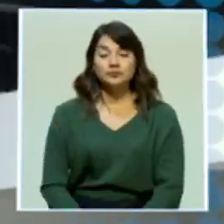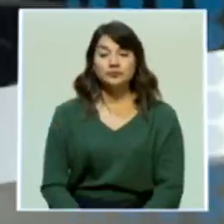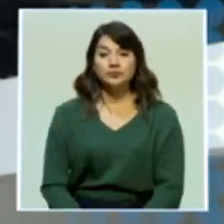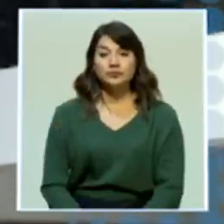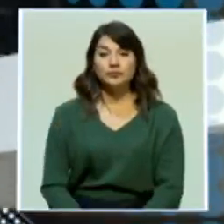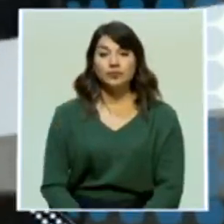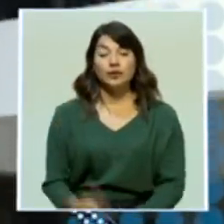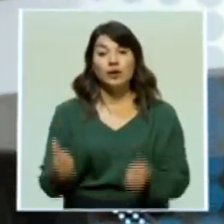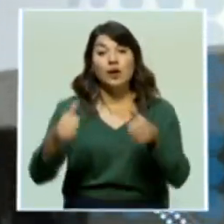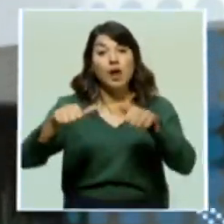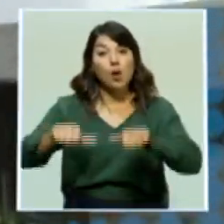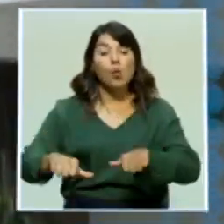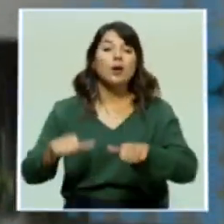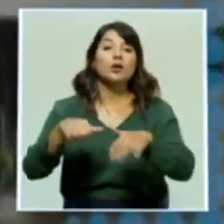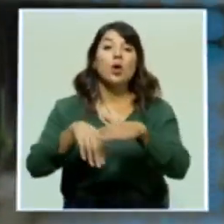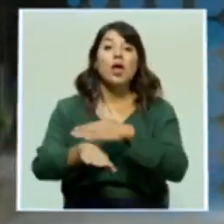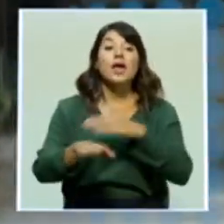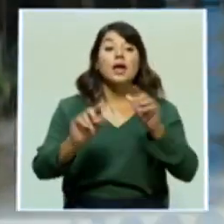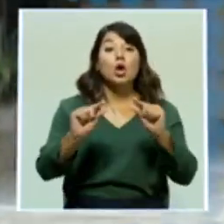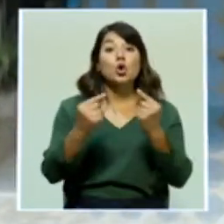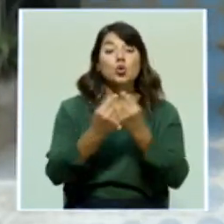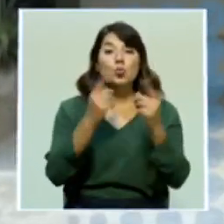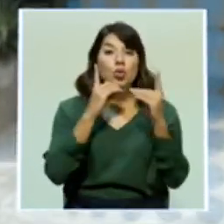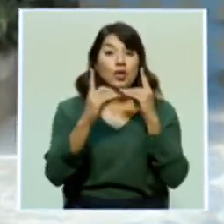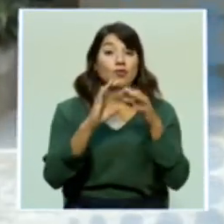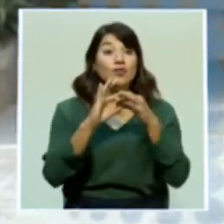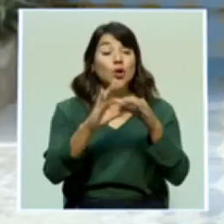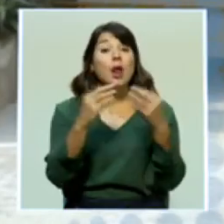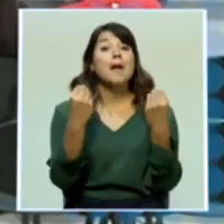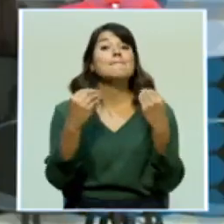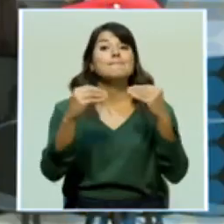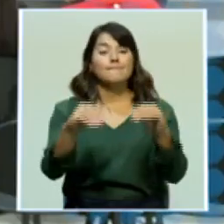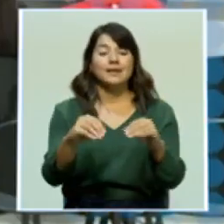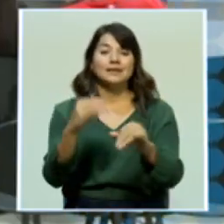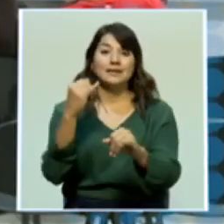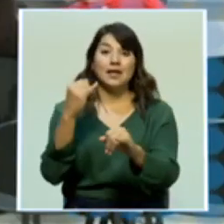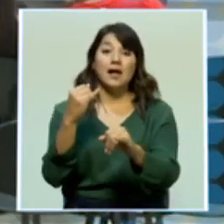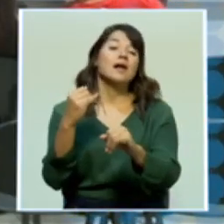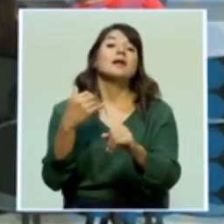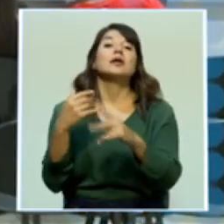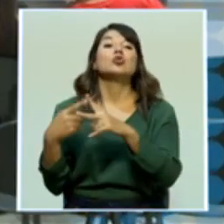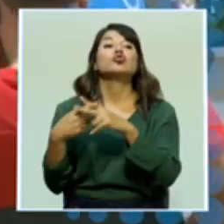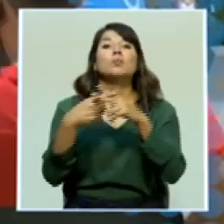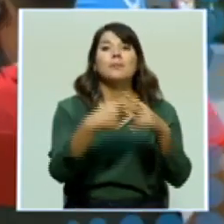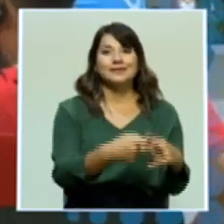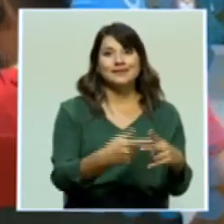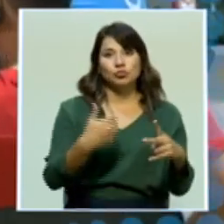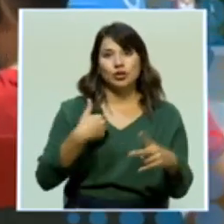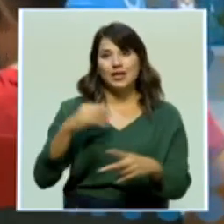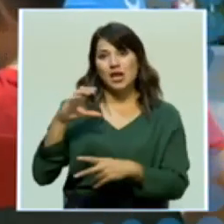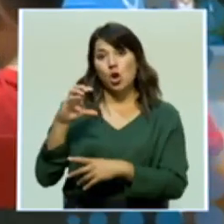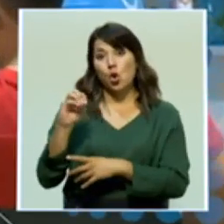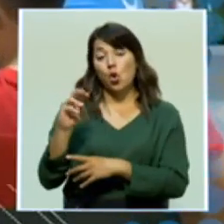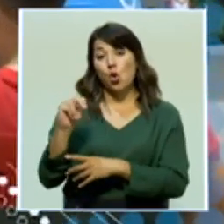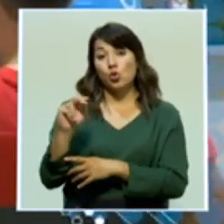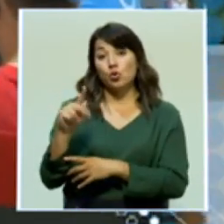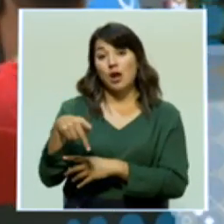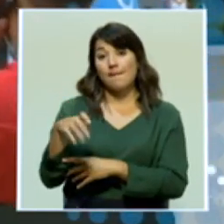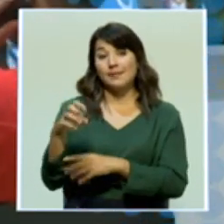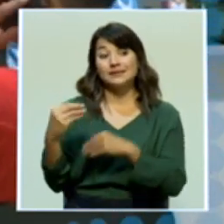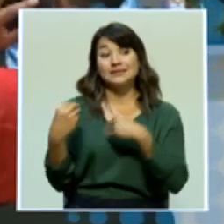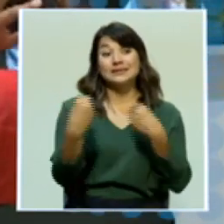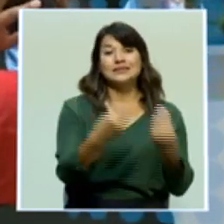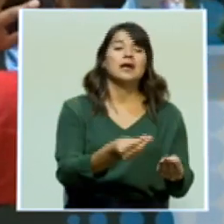El acuerdo tomado en las mesas de diálogo sobre la venta de la cartera de créditos de CONAPE al Banco Popular dejaría sin liquidez a esta